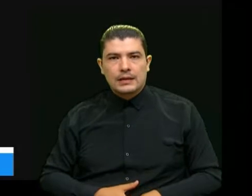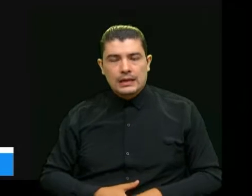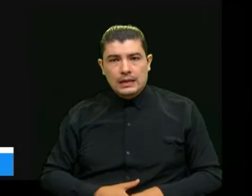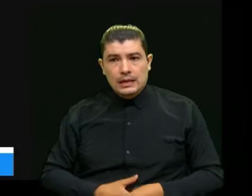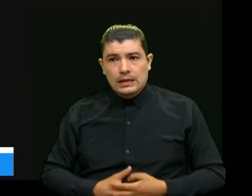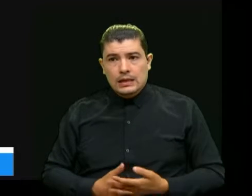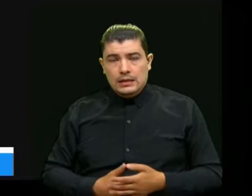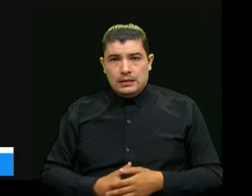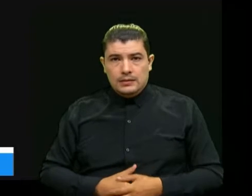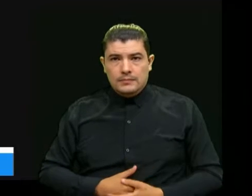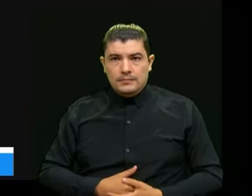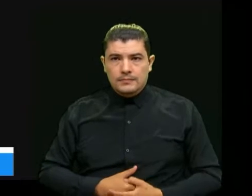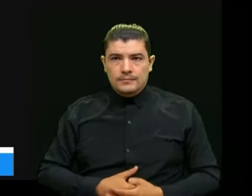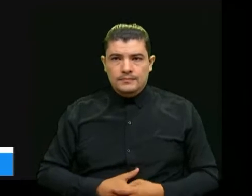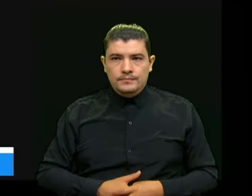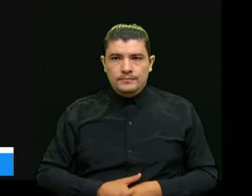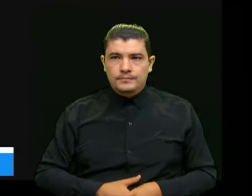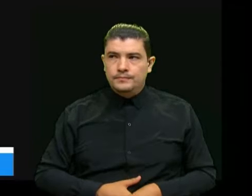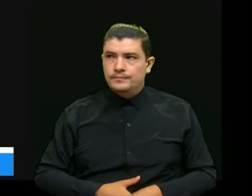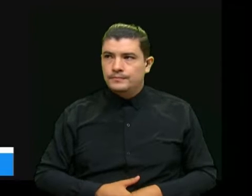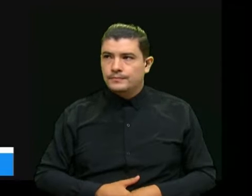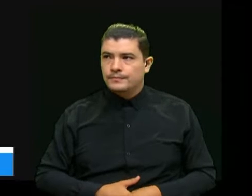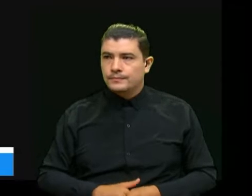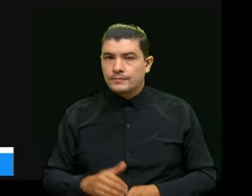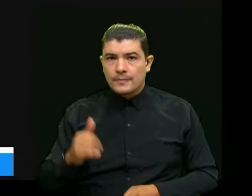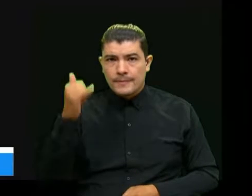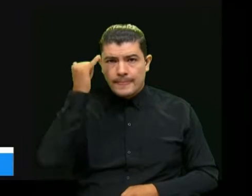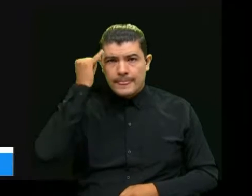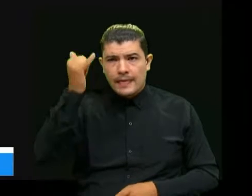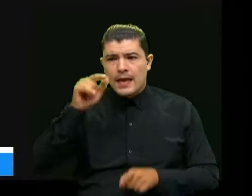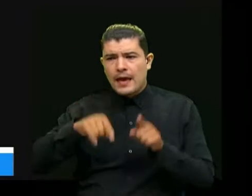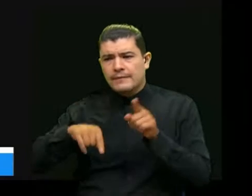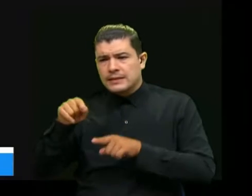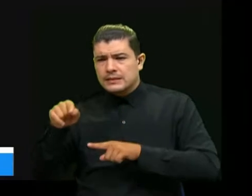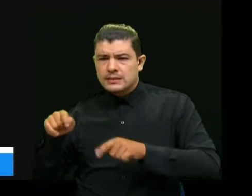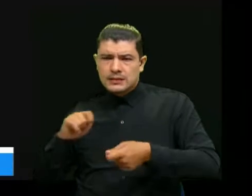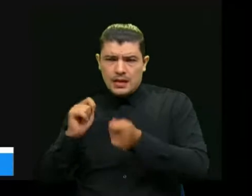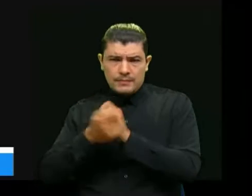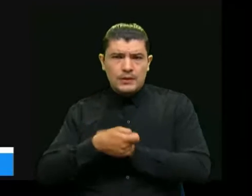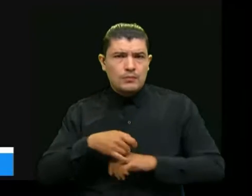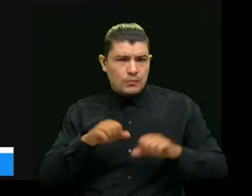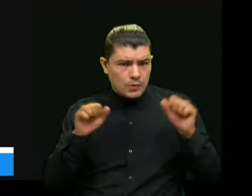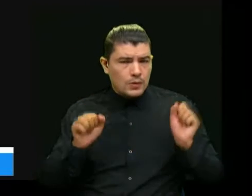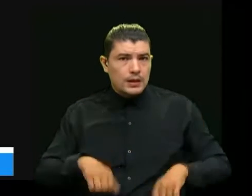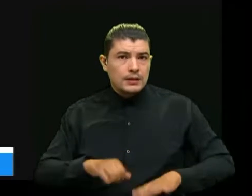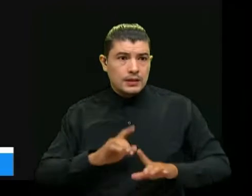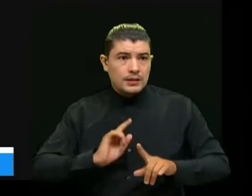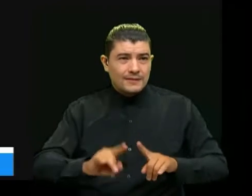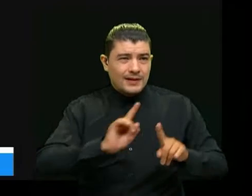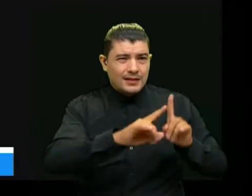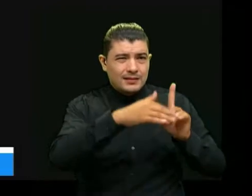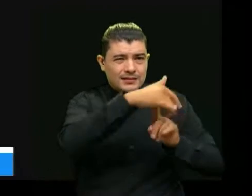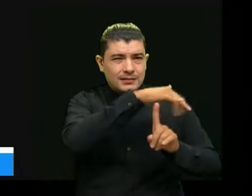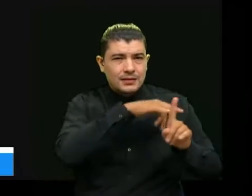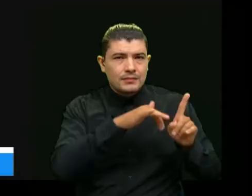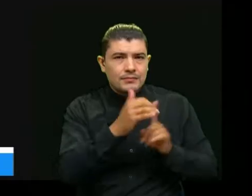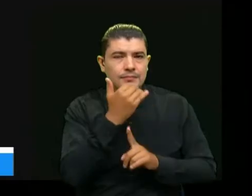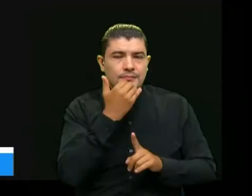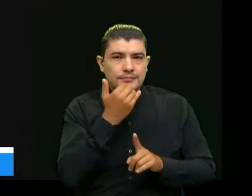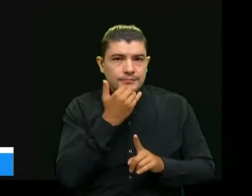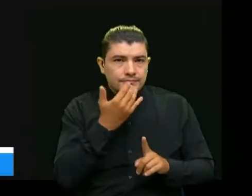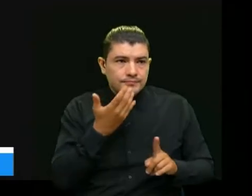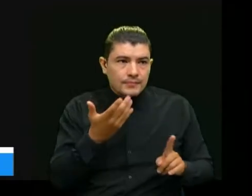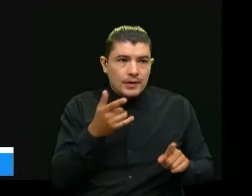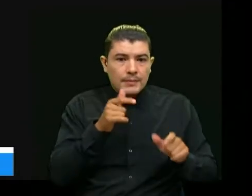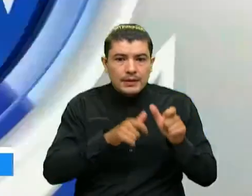sencillo a veces cambiar un poco las ideas frente a tanta comunicación que se da desde las diferentes perspectivas como que a favor o en